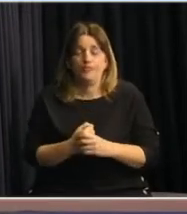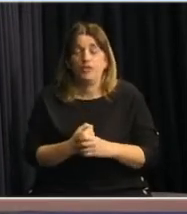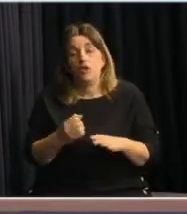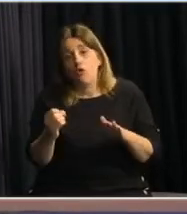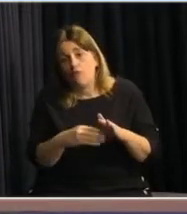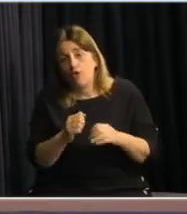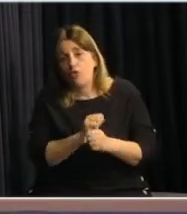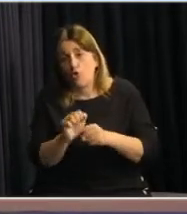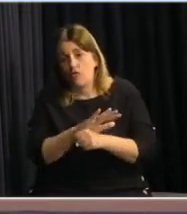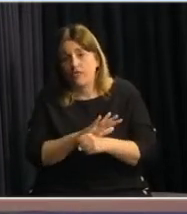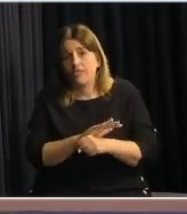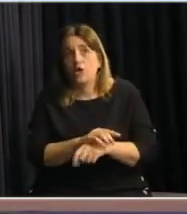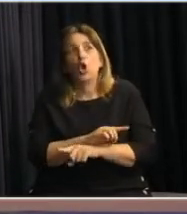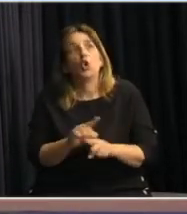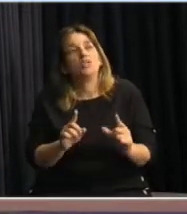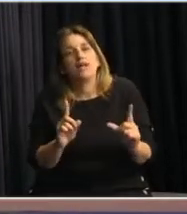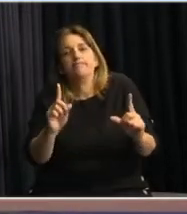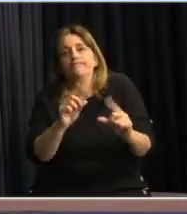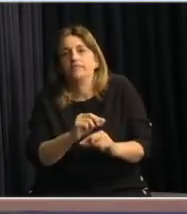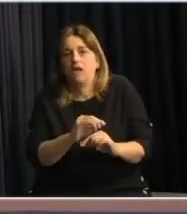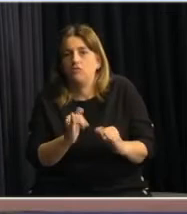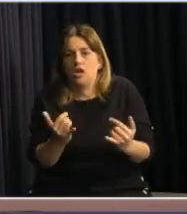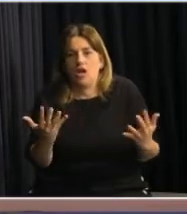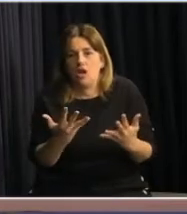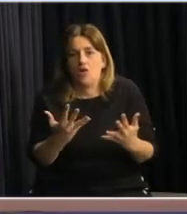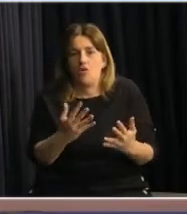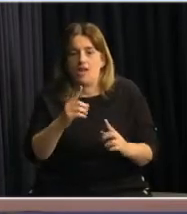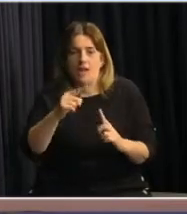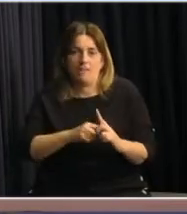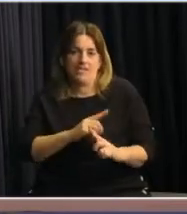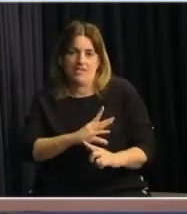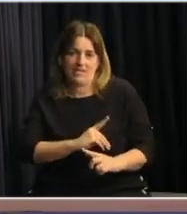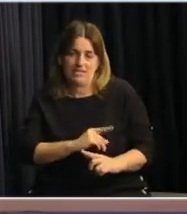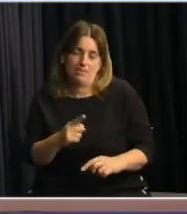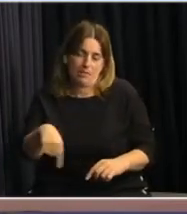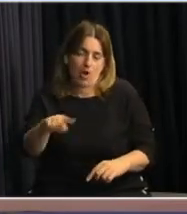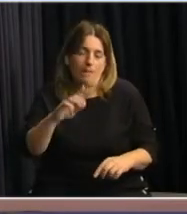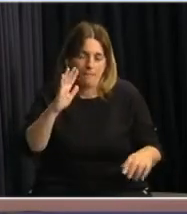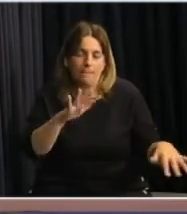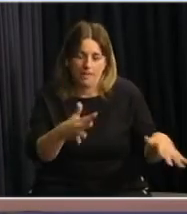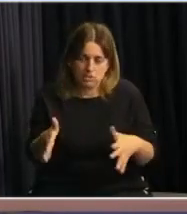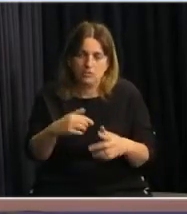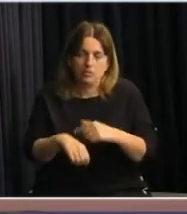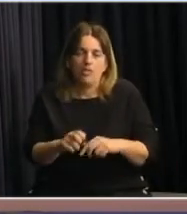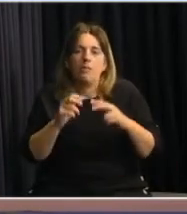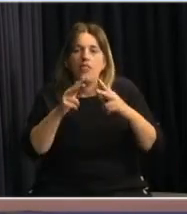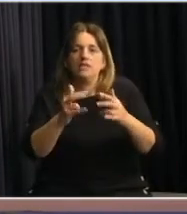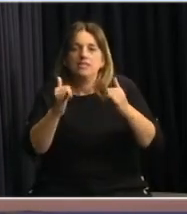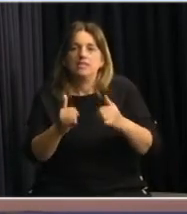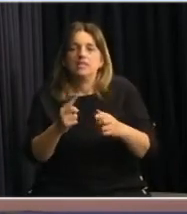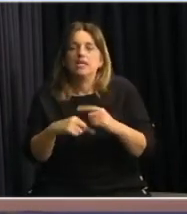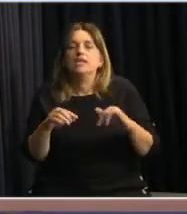Conoravirus no están cerradas las cifras al mes de diciembre, pero nuestra estimación en este momento es que se ha